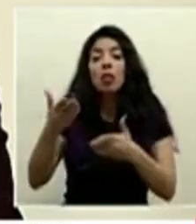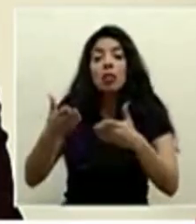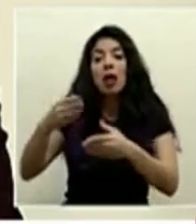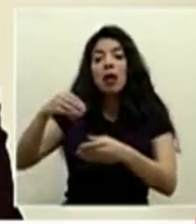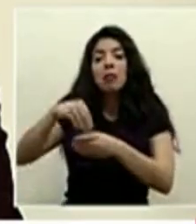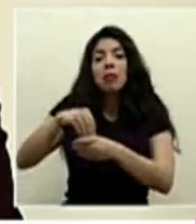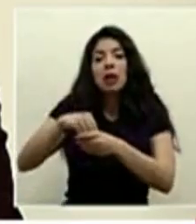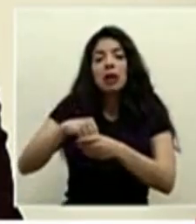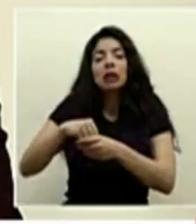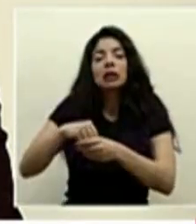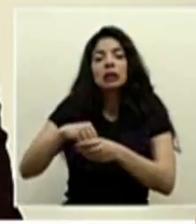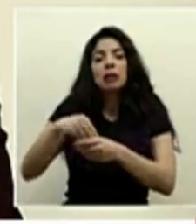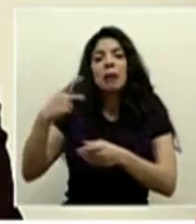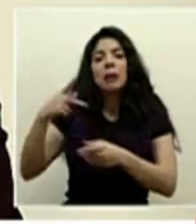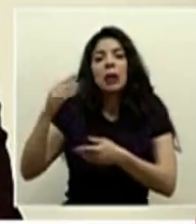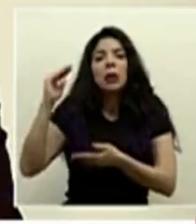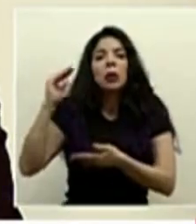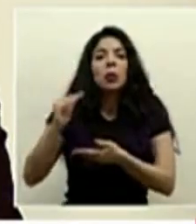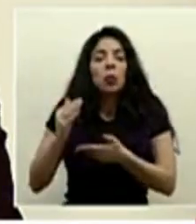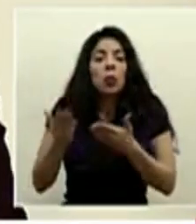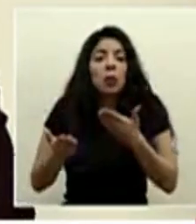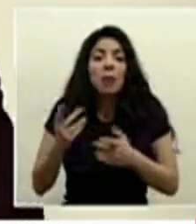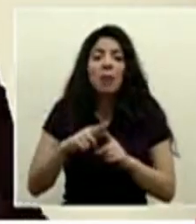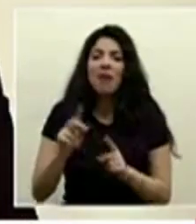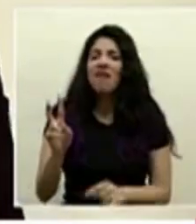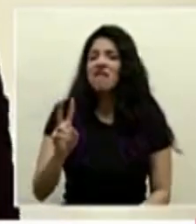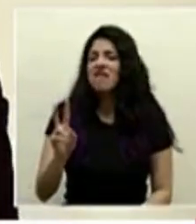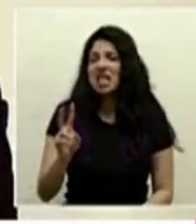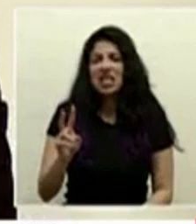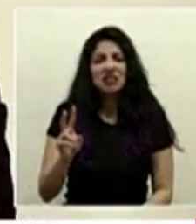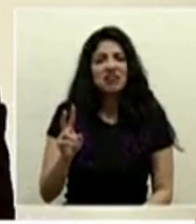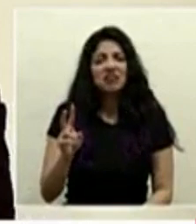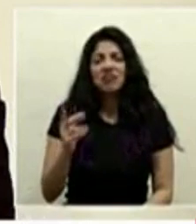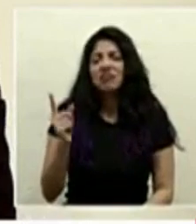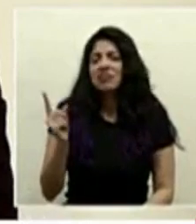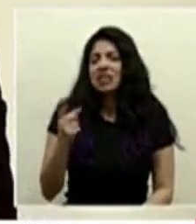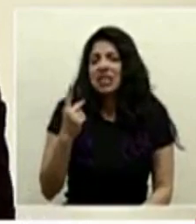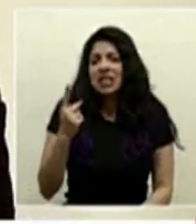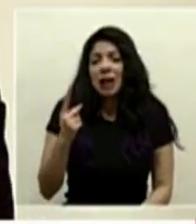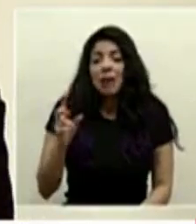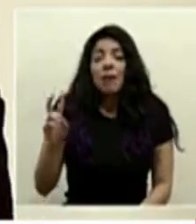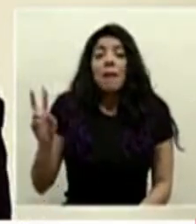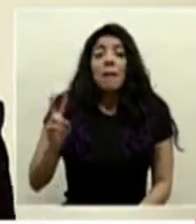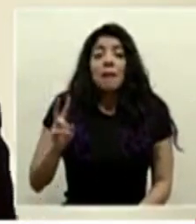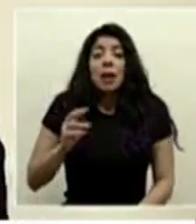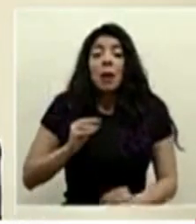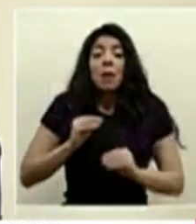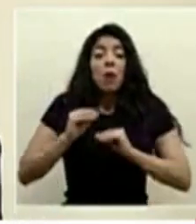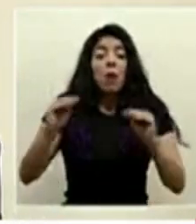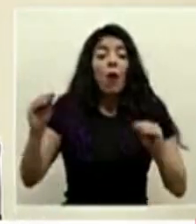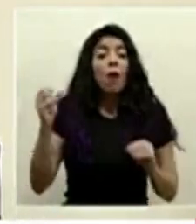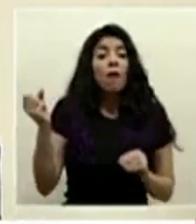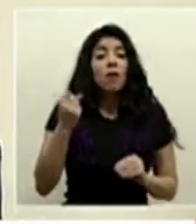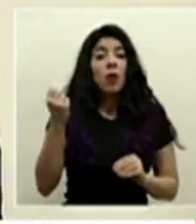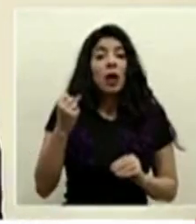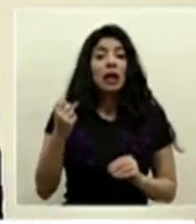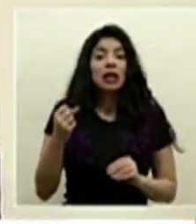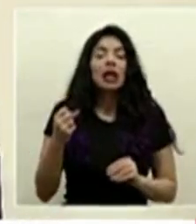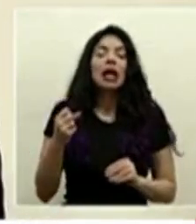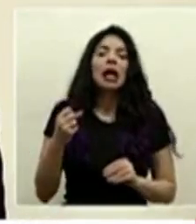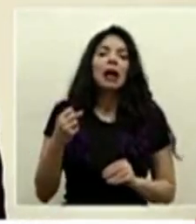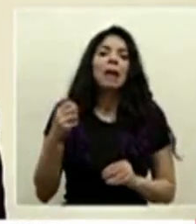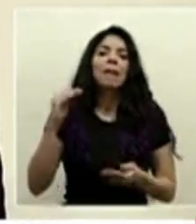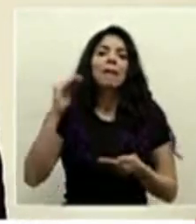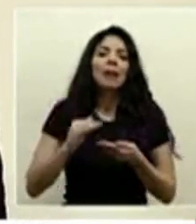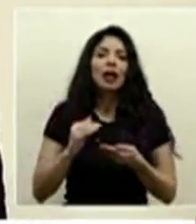a quitar un poco la peligrosidad aunque el virus generalmente existe una relación de que entre más transmisible sea es menos letal o